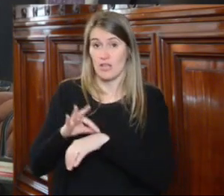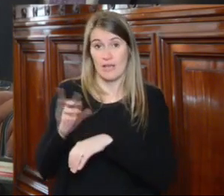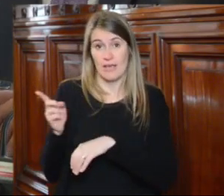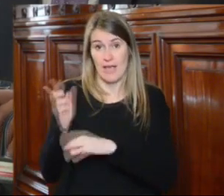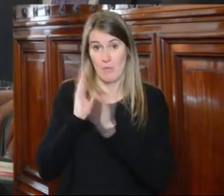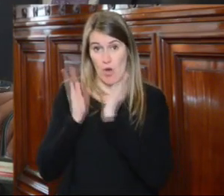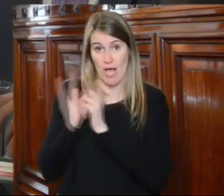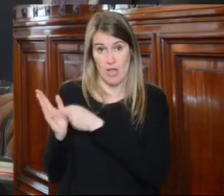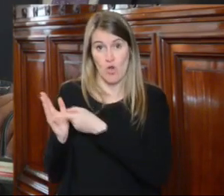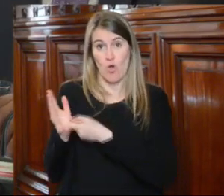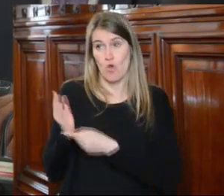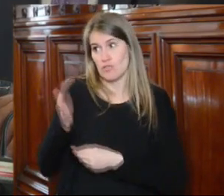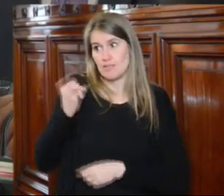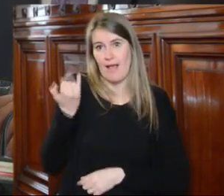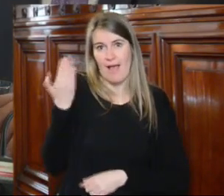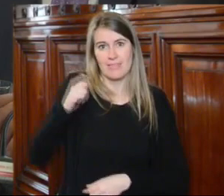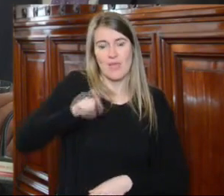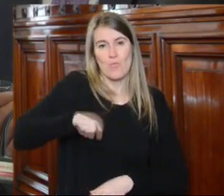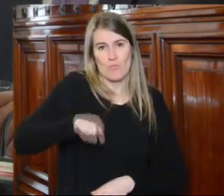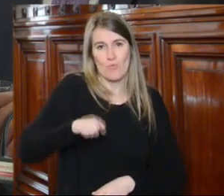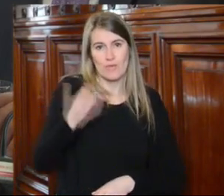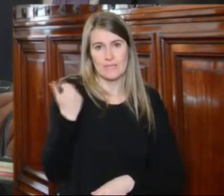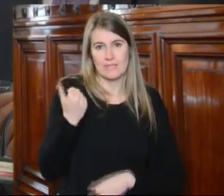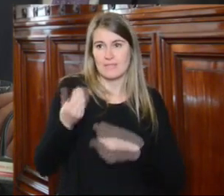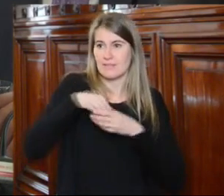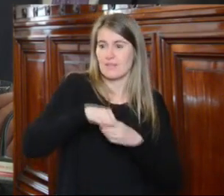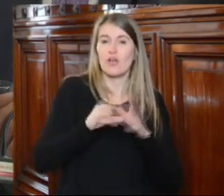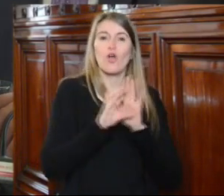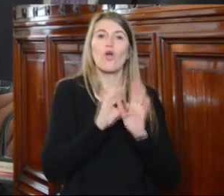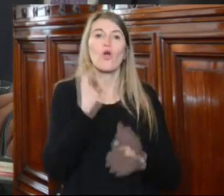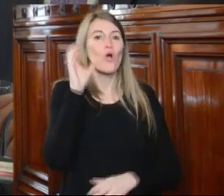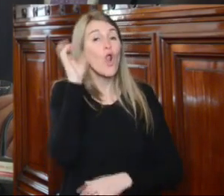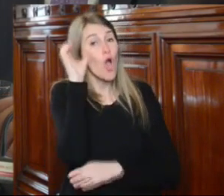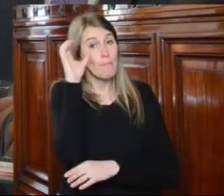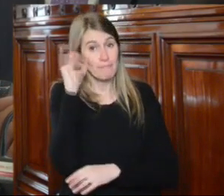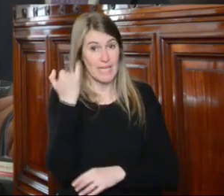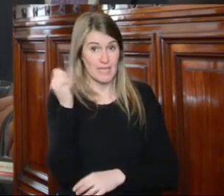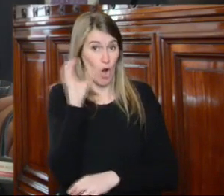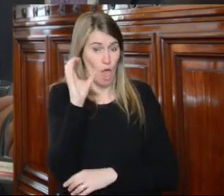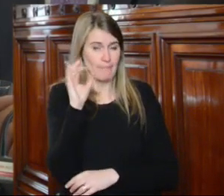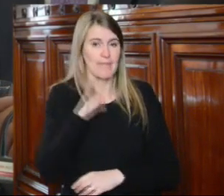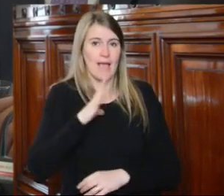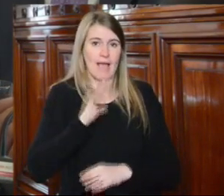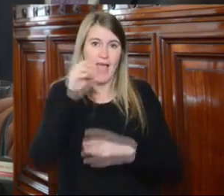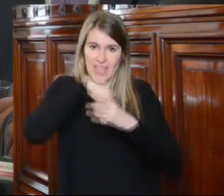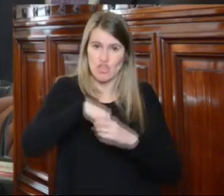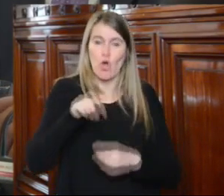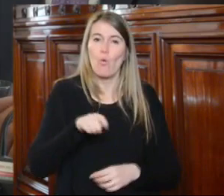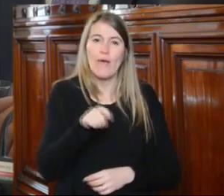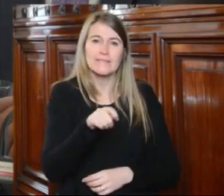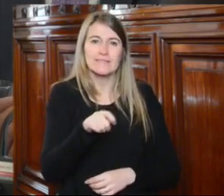sido distinguido magistrado de la corte constitucional de Colombia sin duda la corte constitucional más